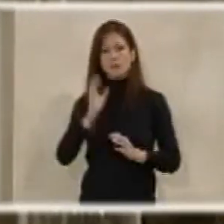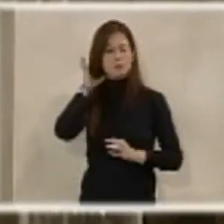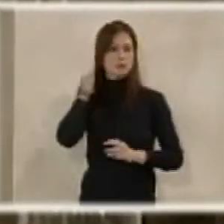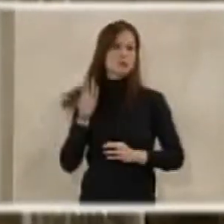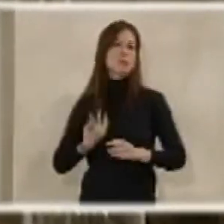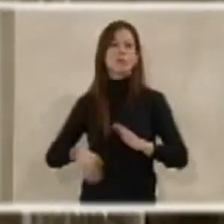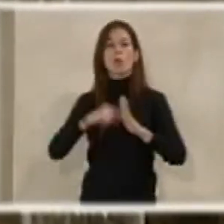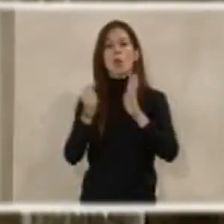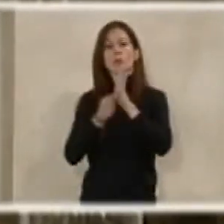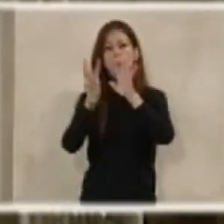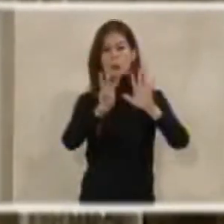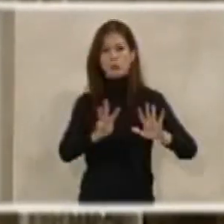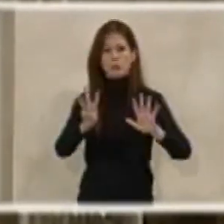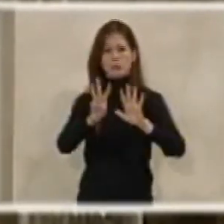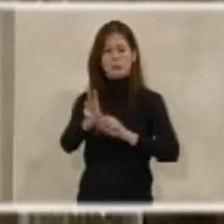Punto número ocho.